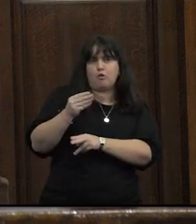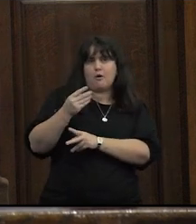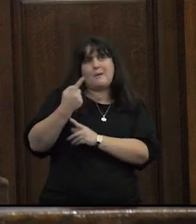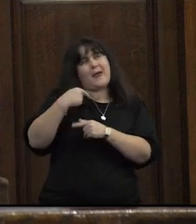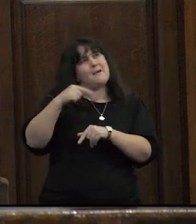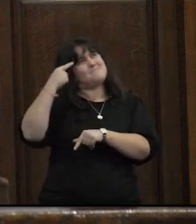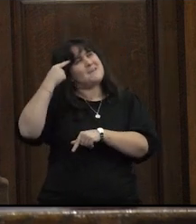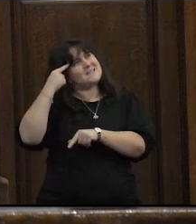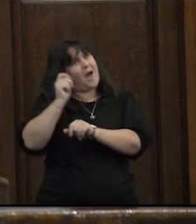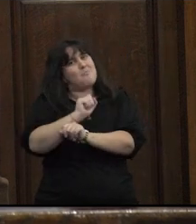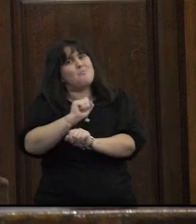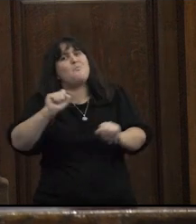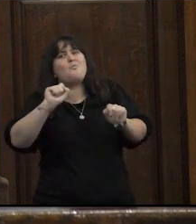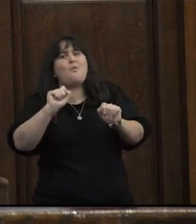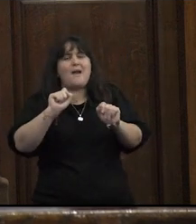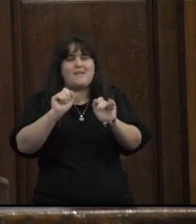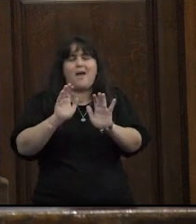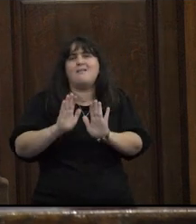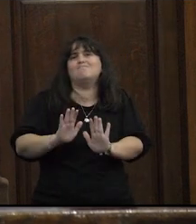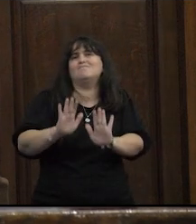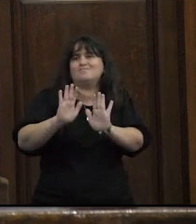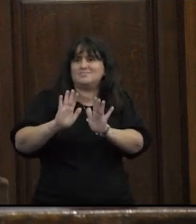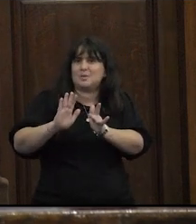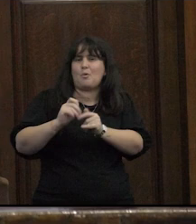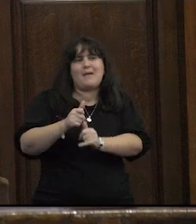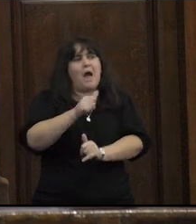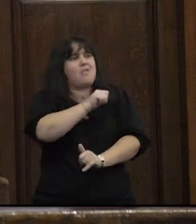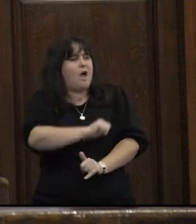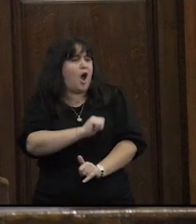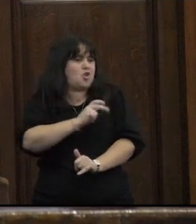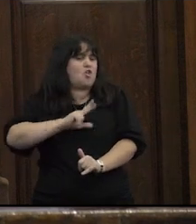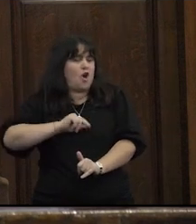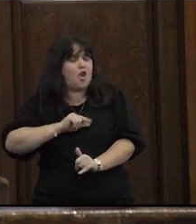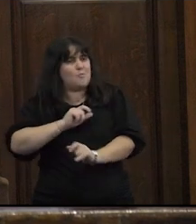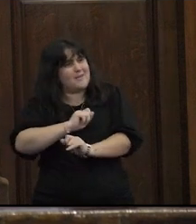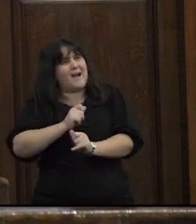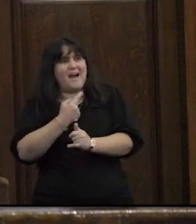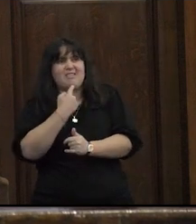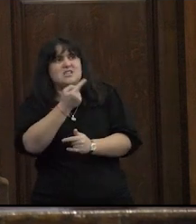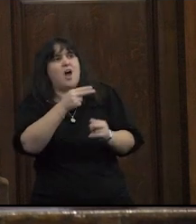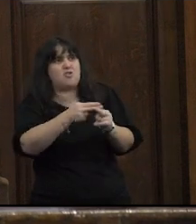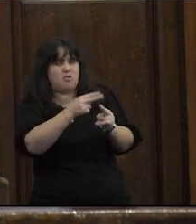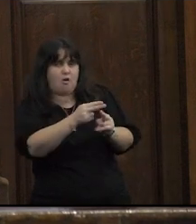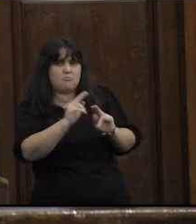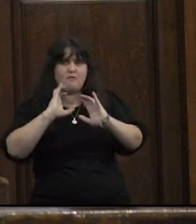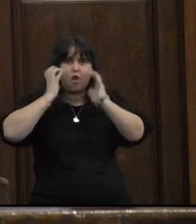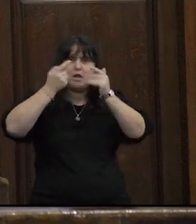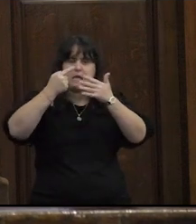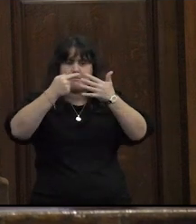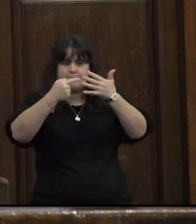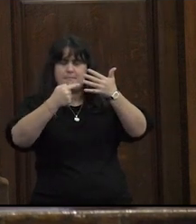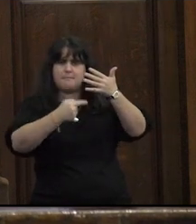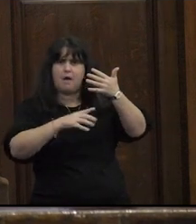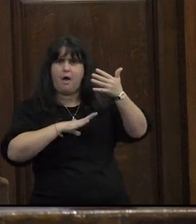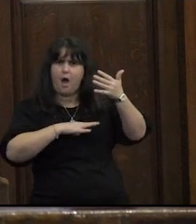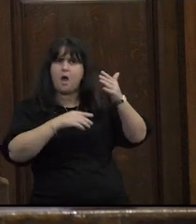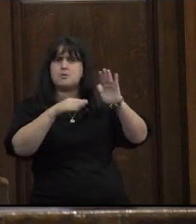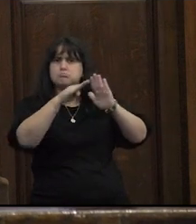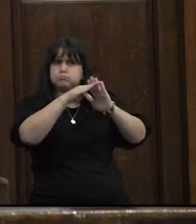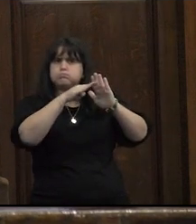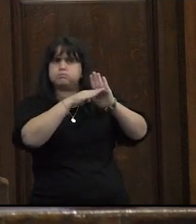darnos la ilusión de que podemos conjurar el daño y el dolor las violencias se tipifican